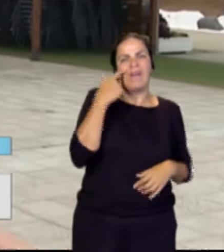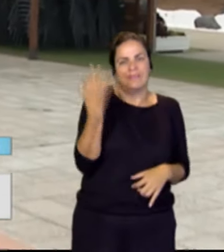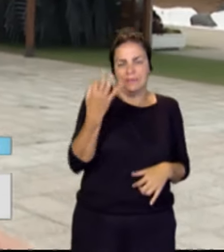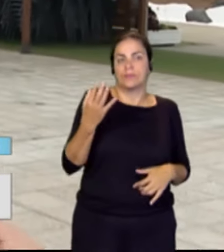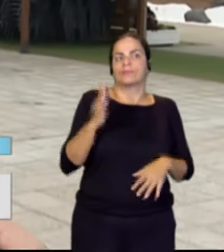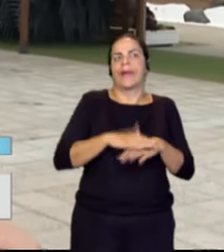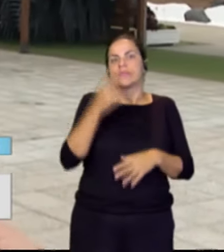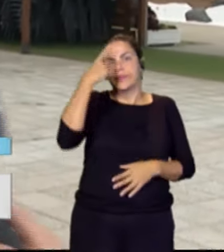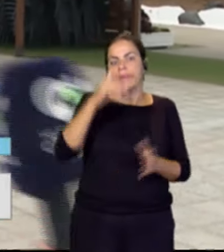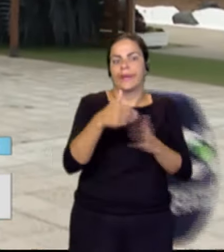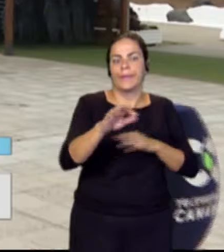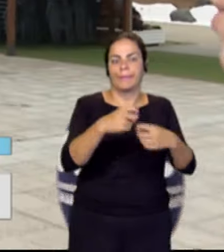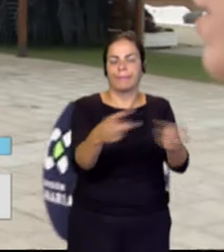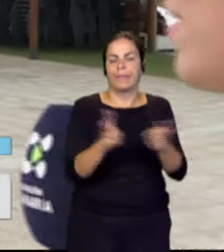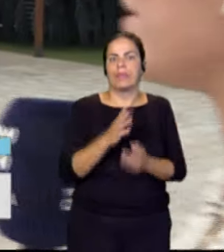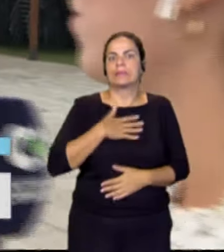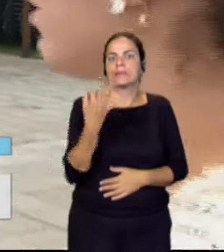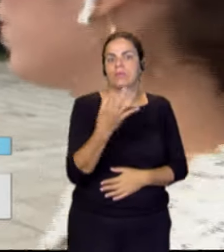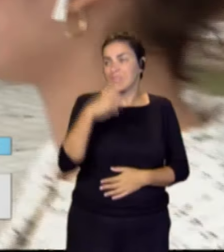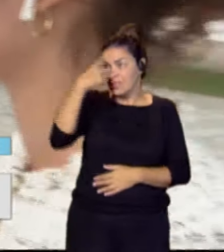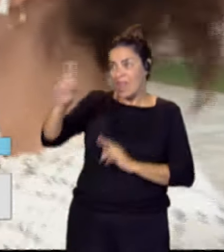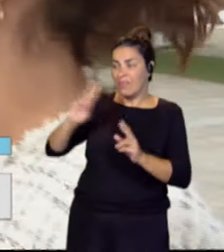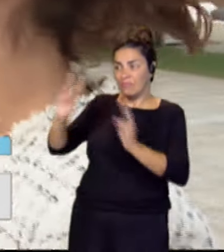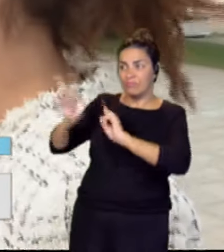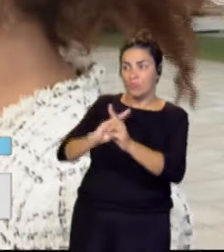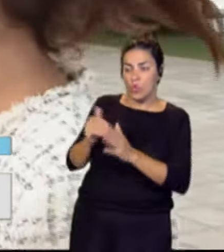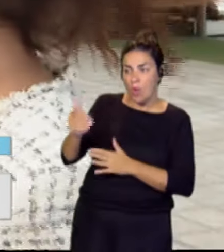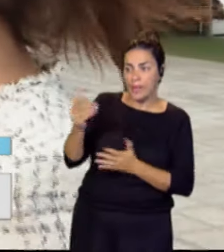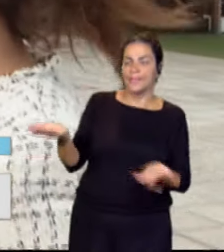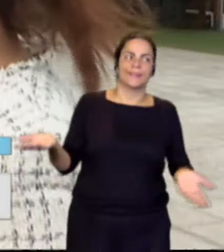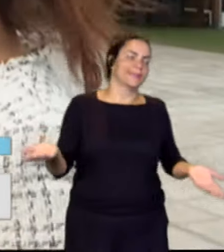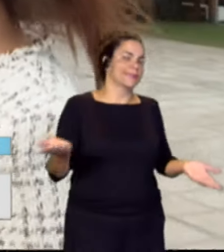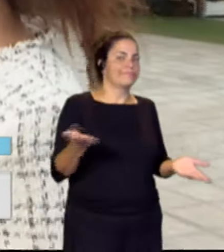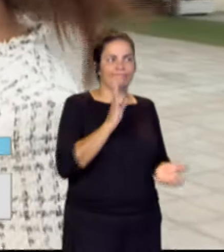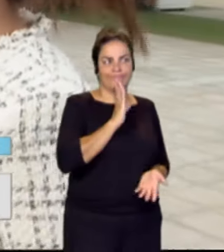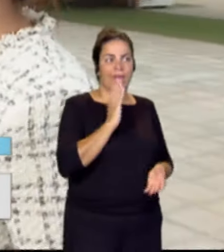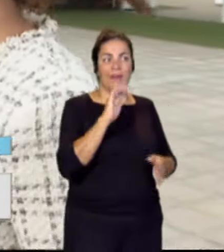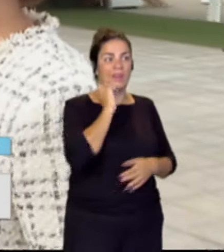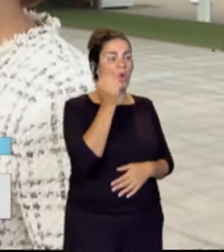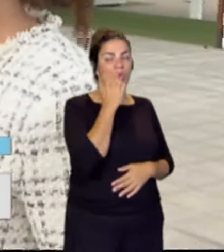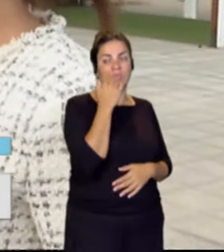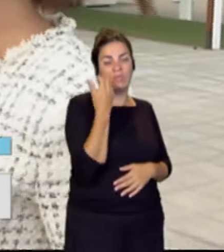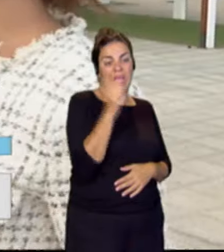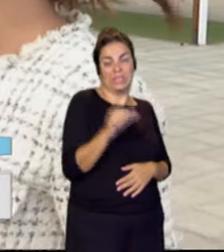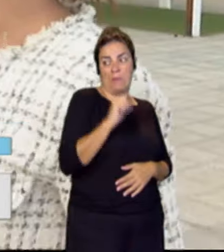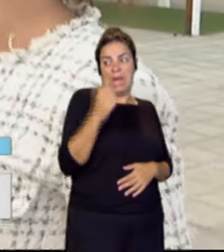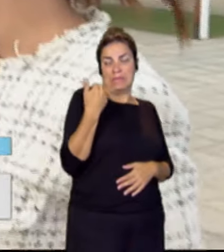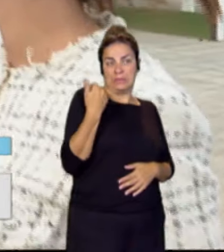de lo que va a pasar con nuestras piscinas. ¿Saben cuándo llegará esa decisión? Como digo, el recurso se ha presentado hace unas semanas.